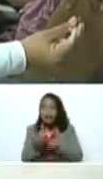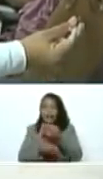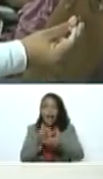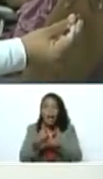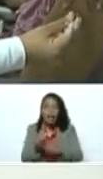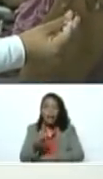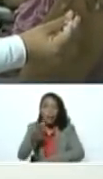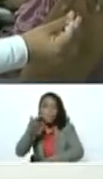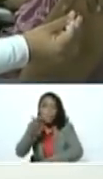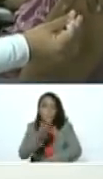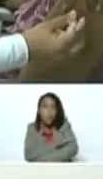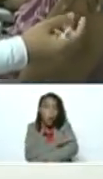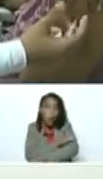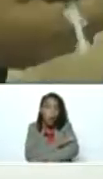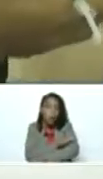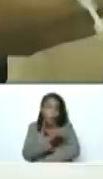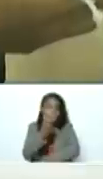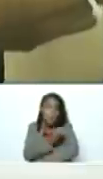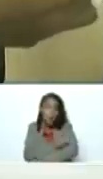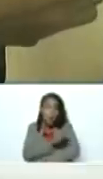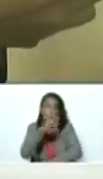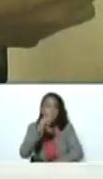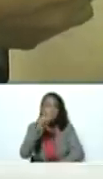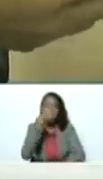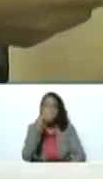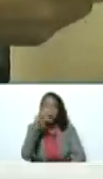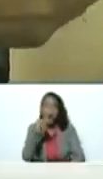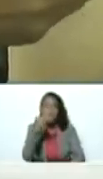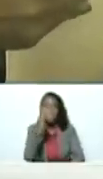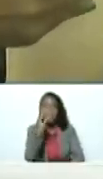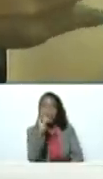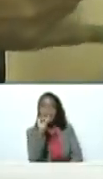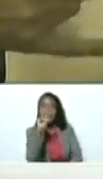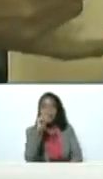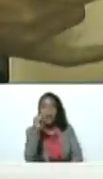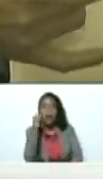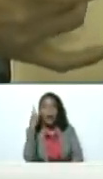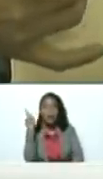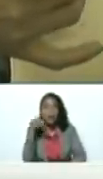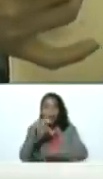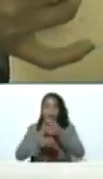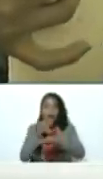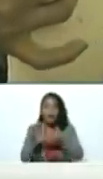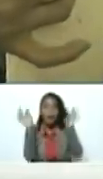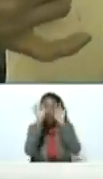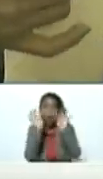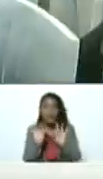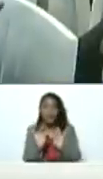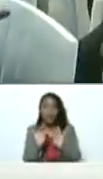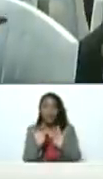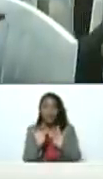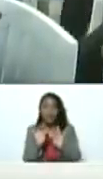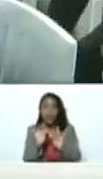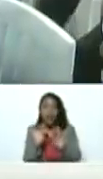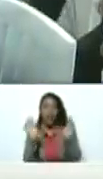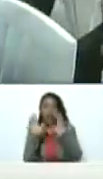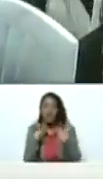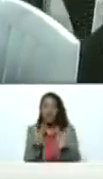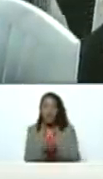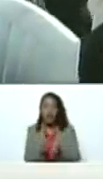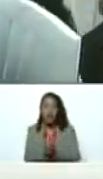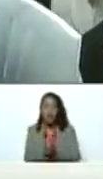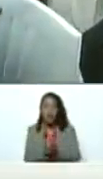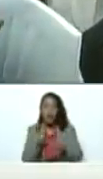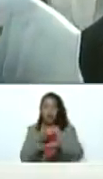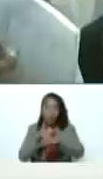suministra. La vacuna Mambisa se suministra por las focas, por